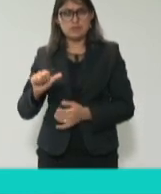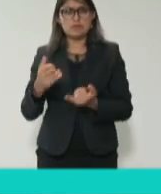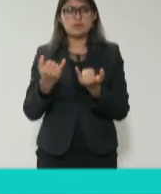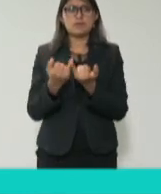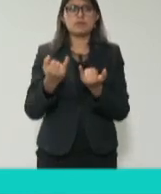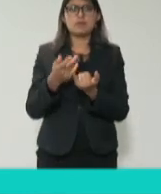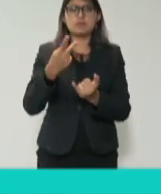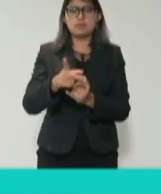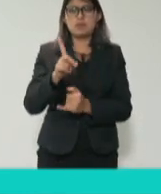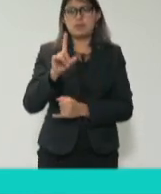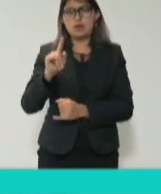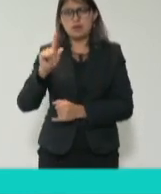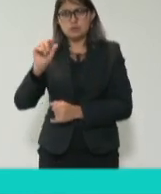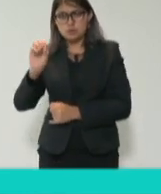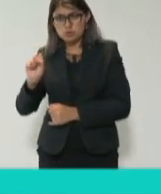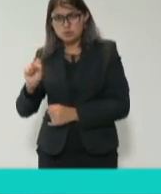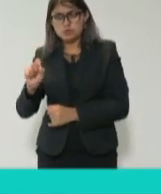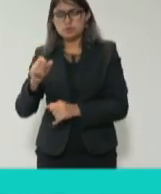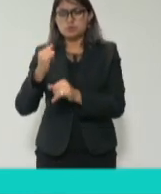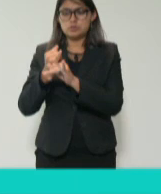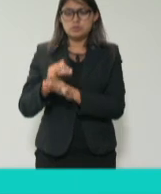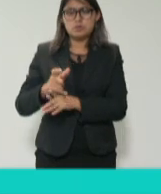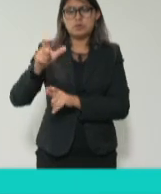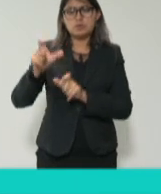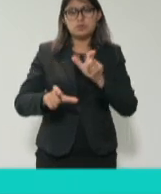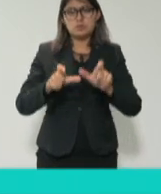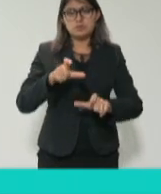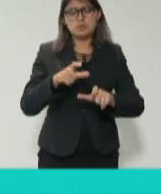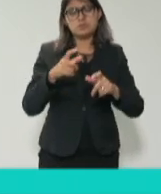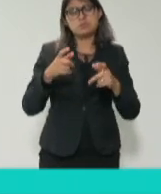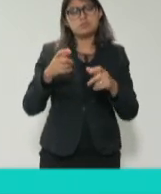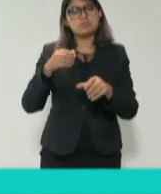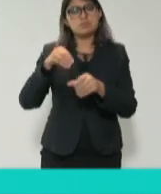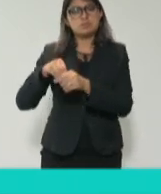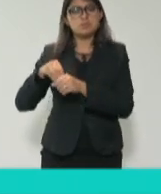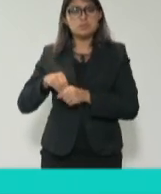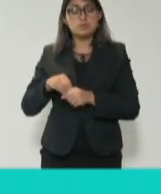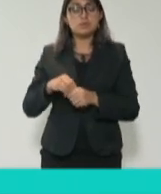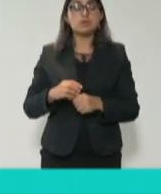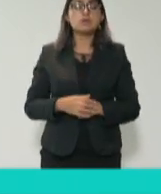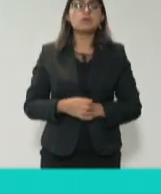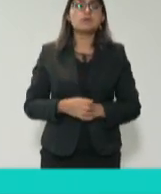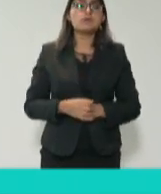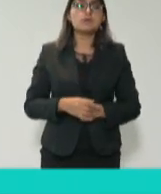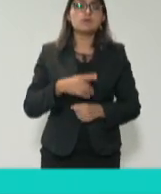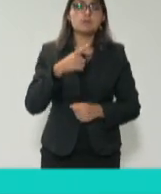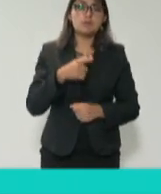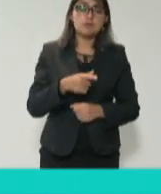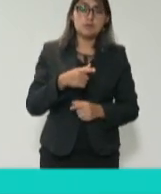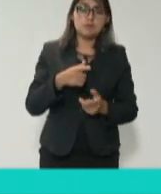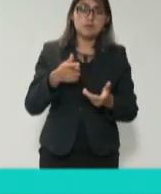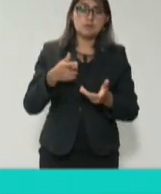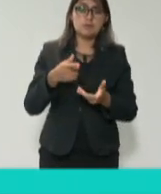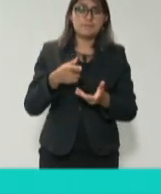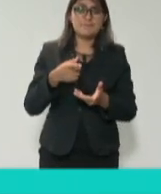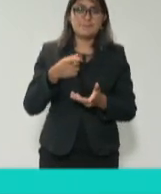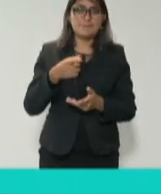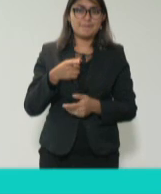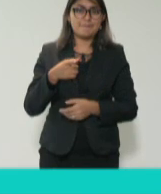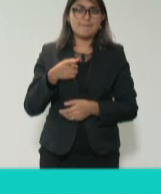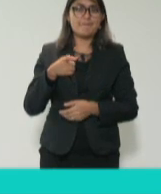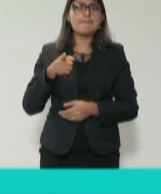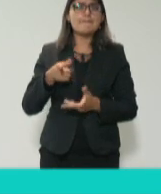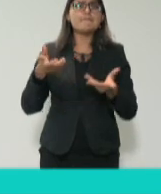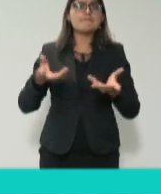datos personales. Tenemos en el Sistema Nacional varias comisiones y de alguna manera ella, bueno, ahora es la